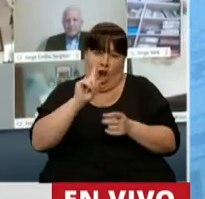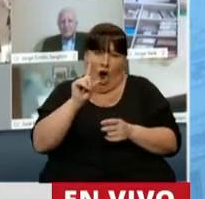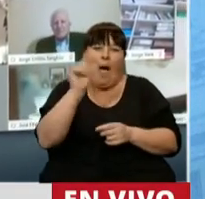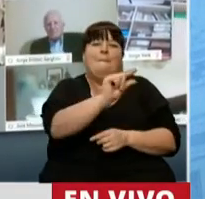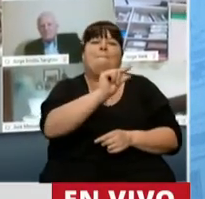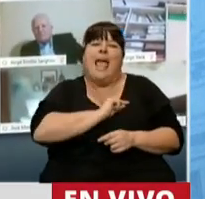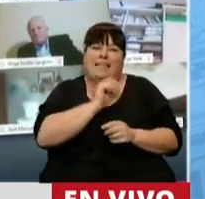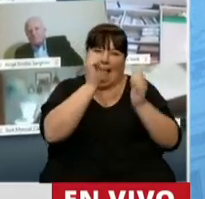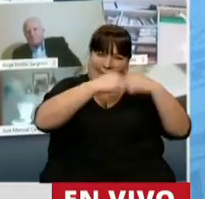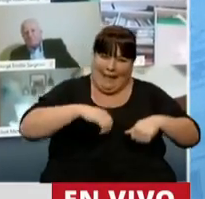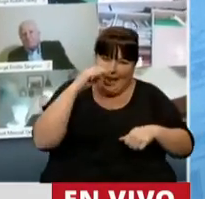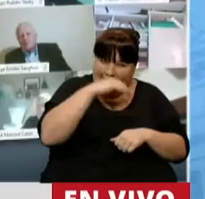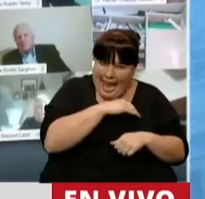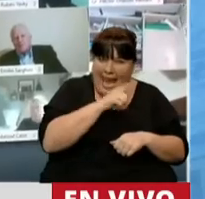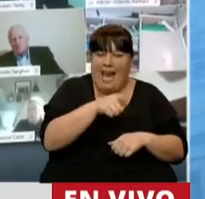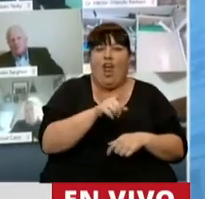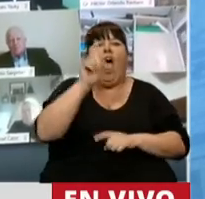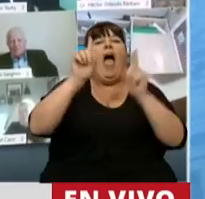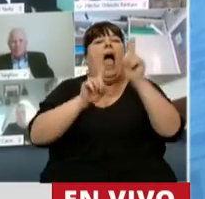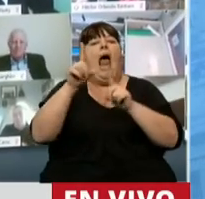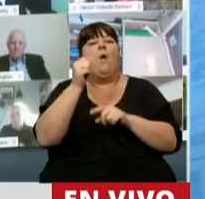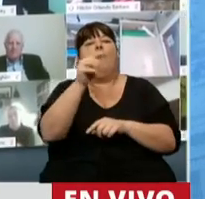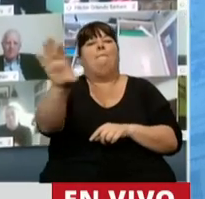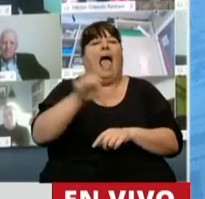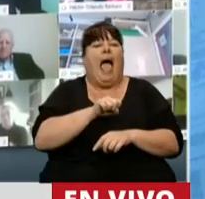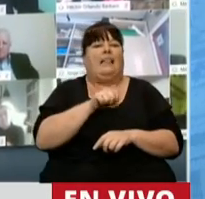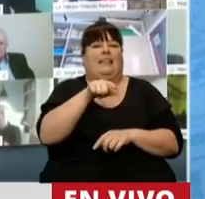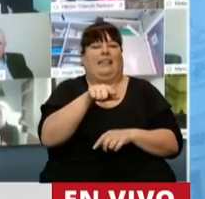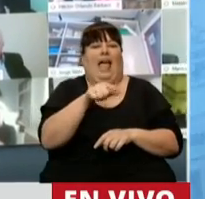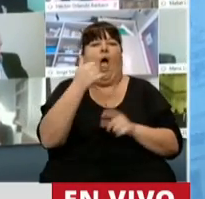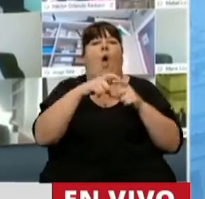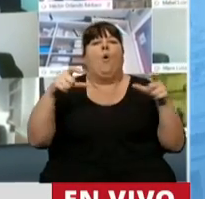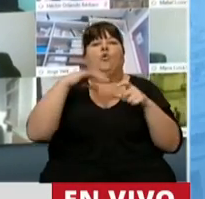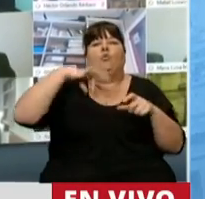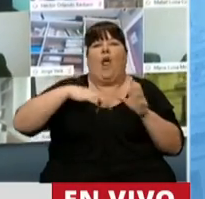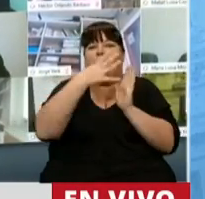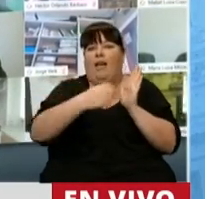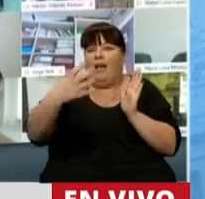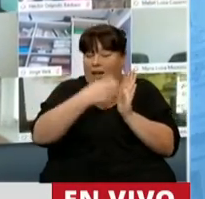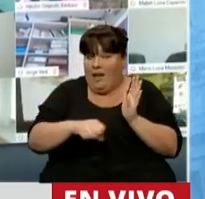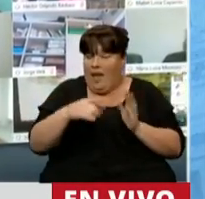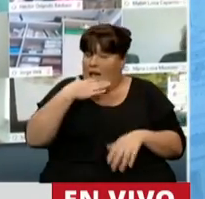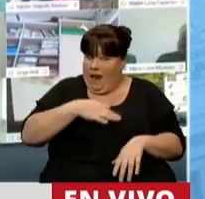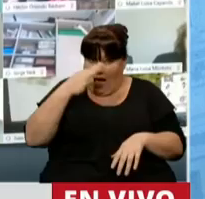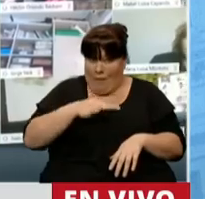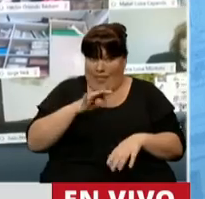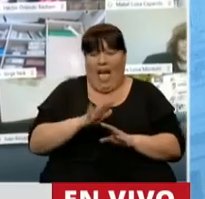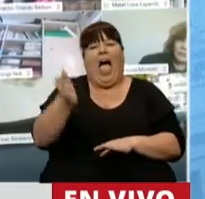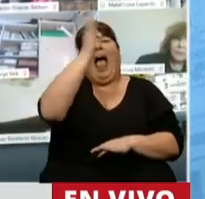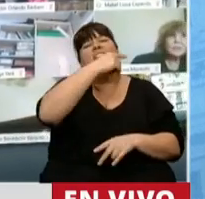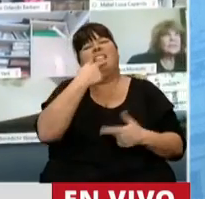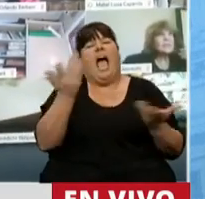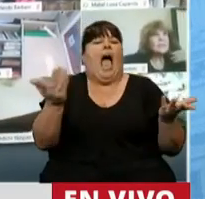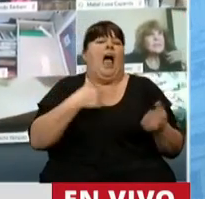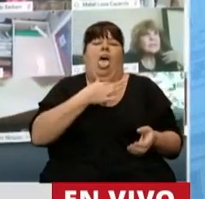las financieras ilegales, aquellos que sacan la plata de que tiene un bono de sueldo, y les puedo asegurar que antes decía,